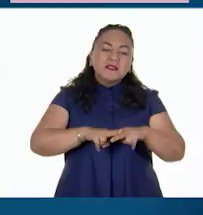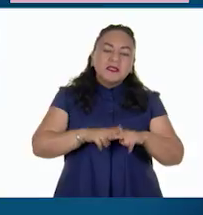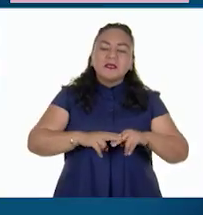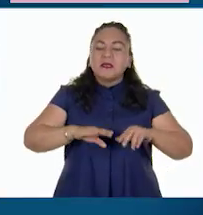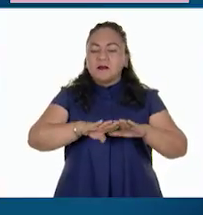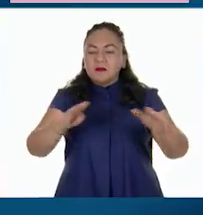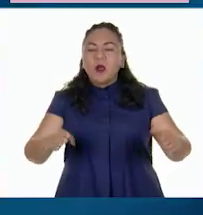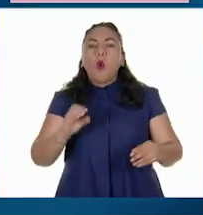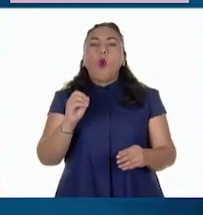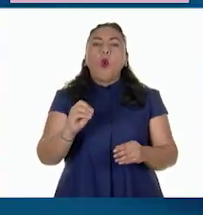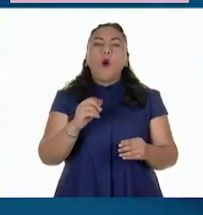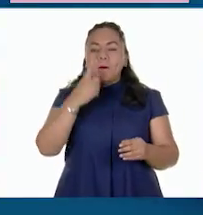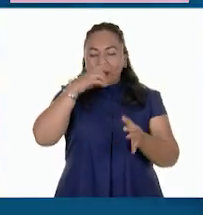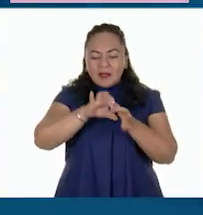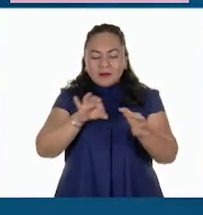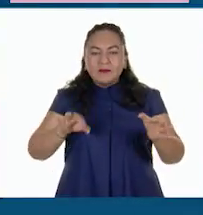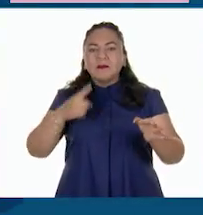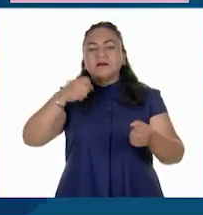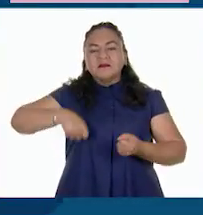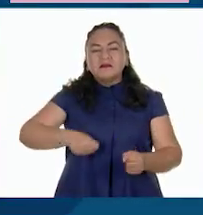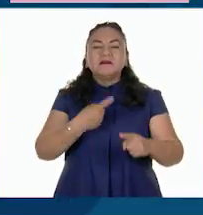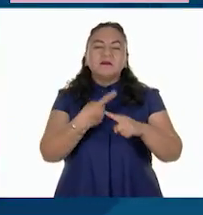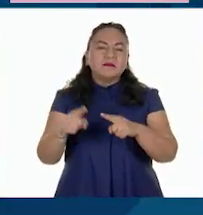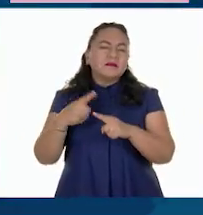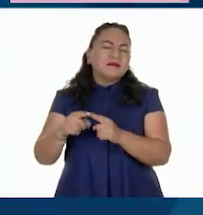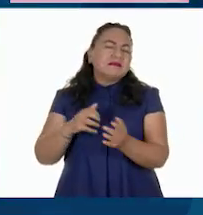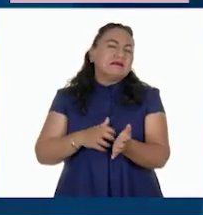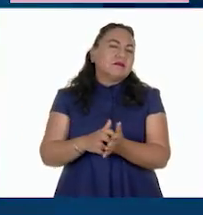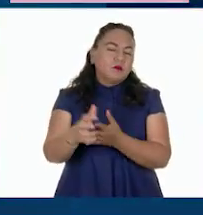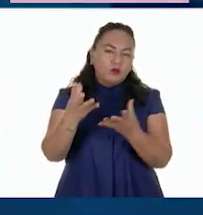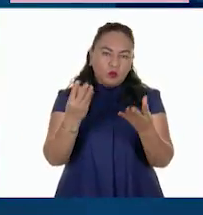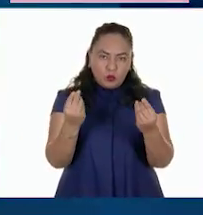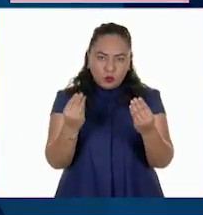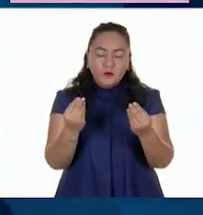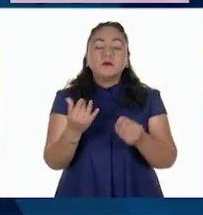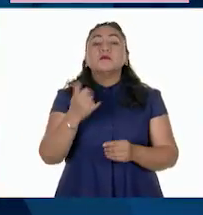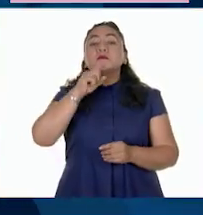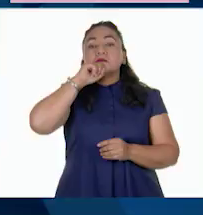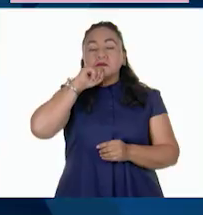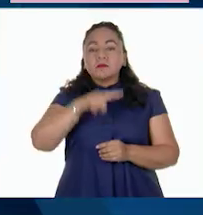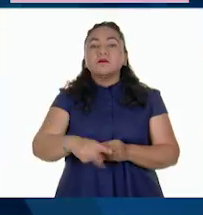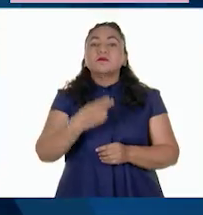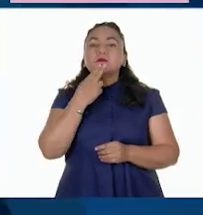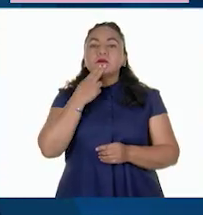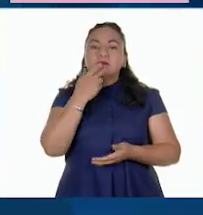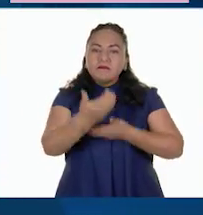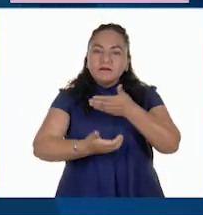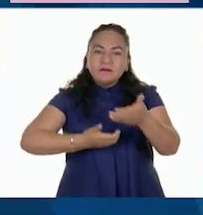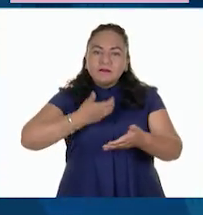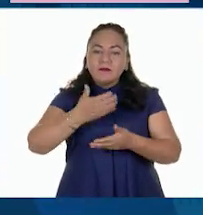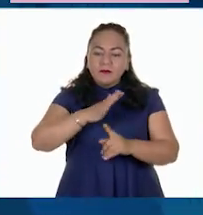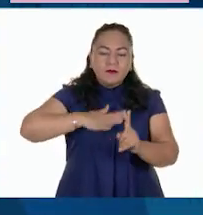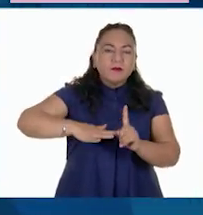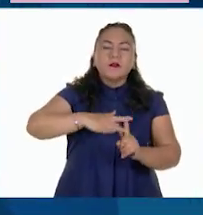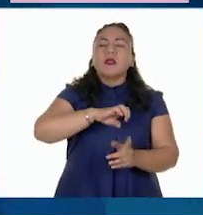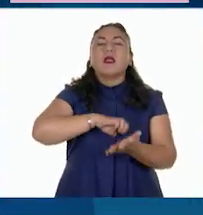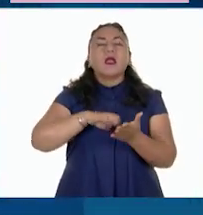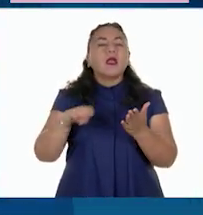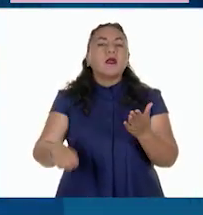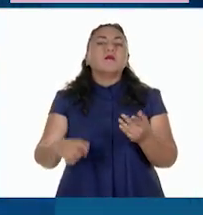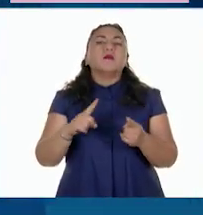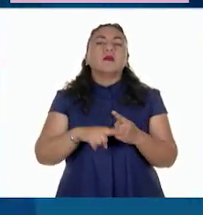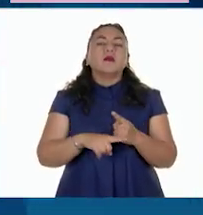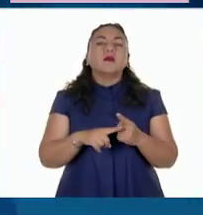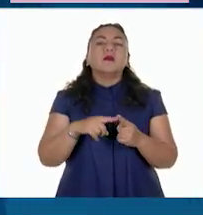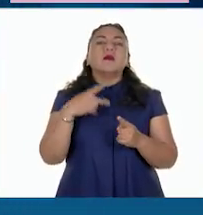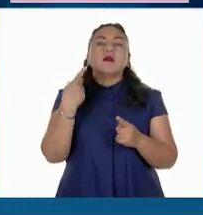herramientas de trabajo y miles de otros productos. También proporcionan los llamados servicios ambientales, como son la